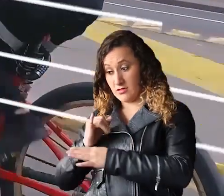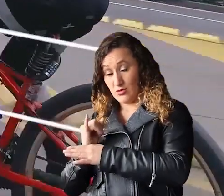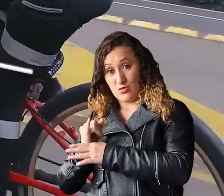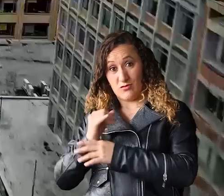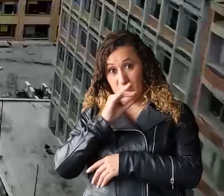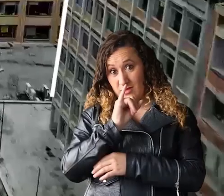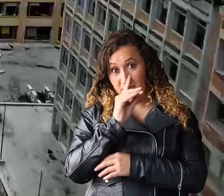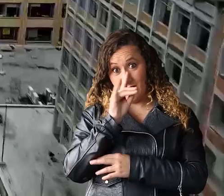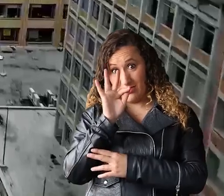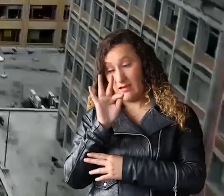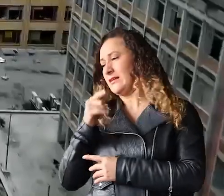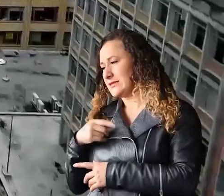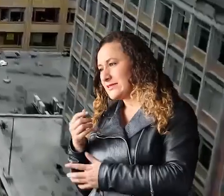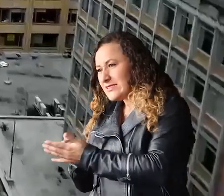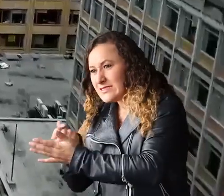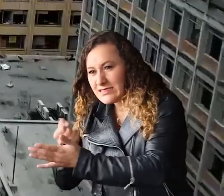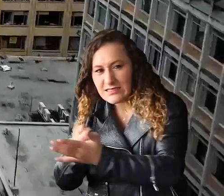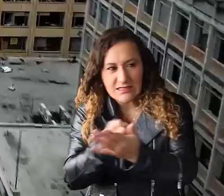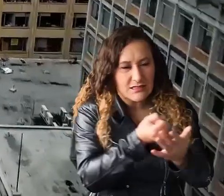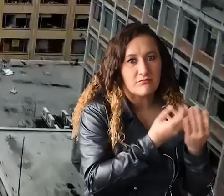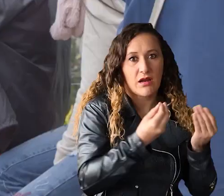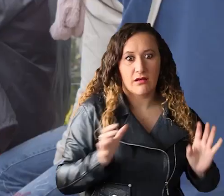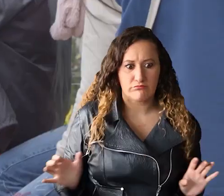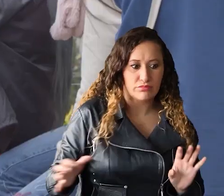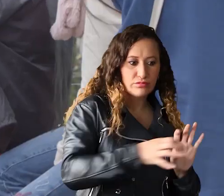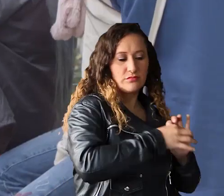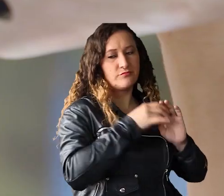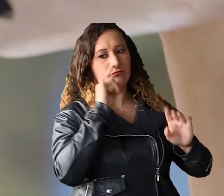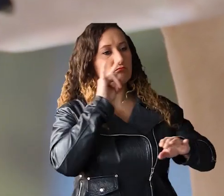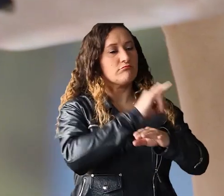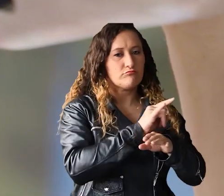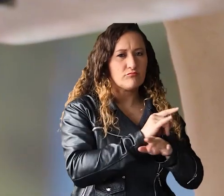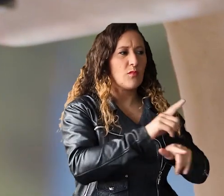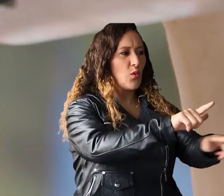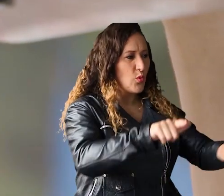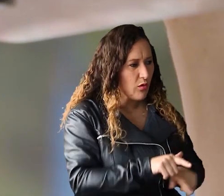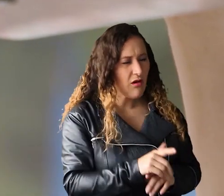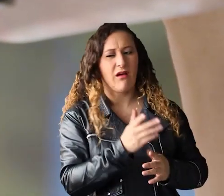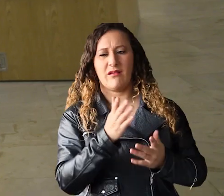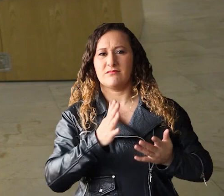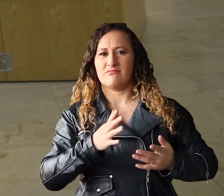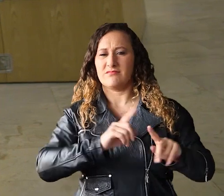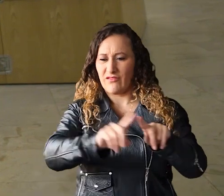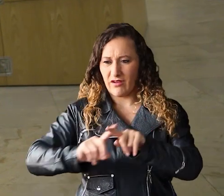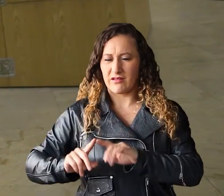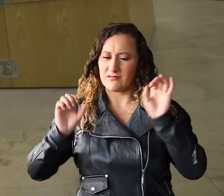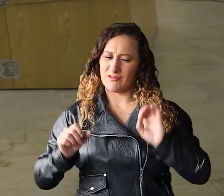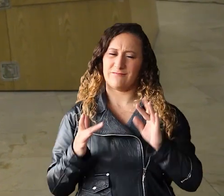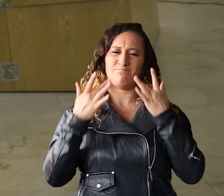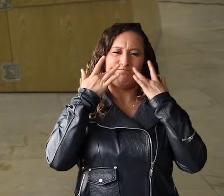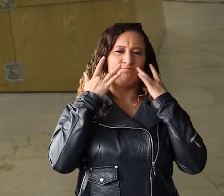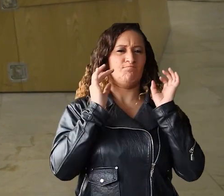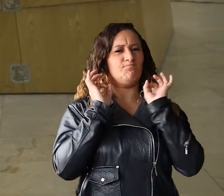diseñando los productos turísticos y velando por que todos los espacios e infraestructura pública de la ciudad se mantenga en las